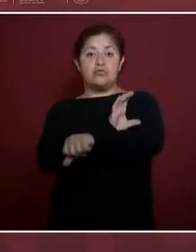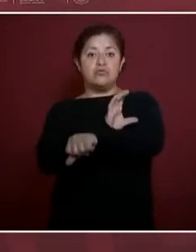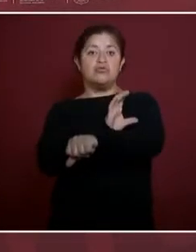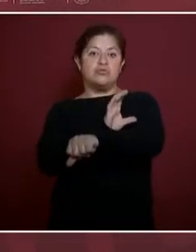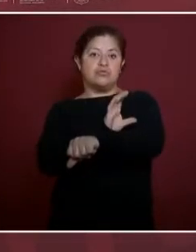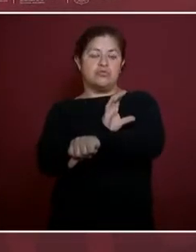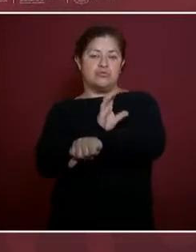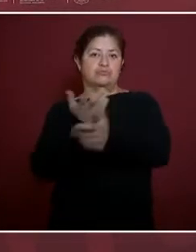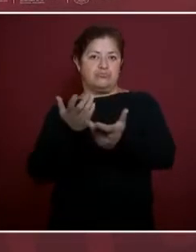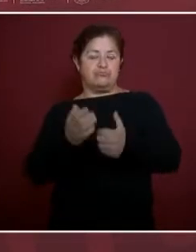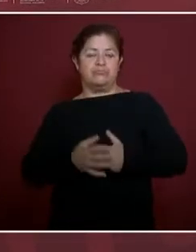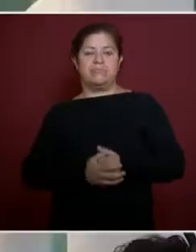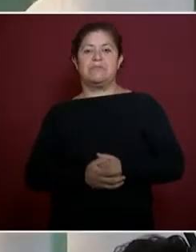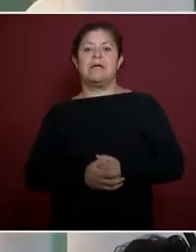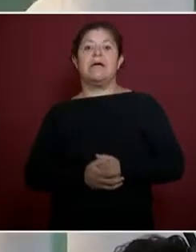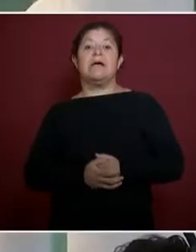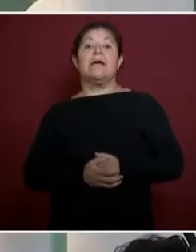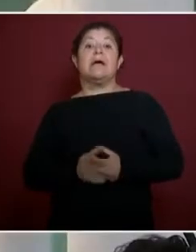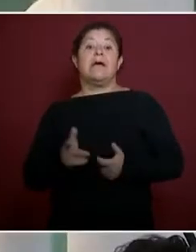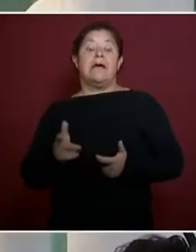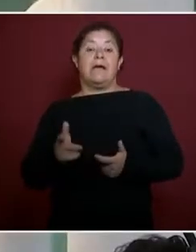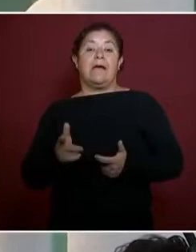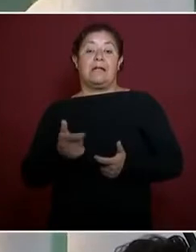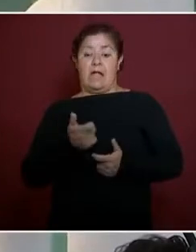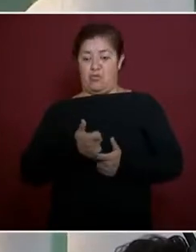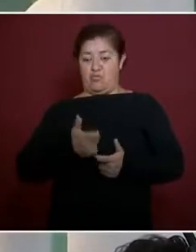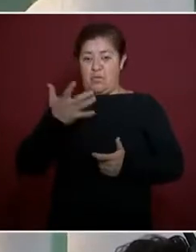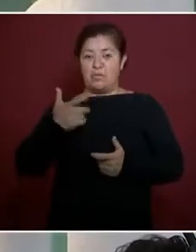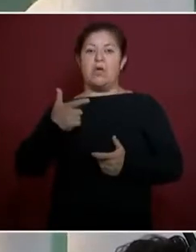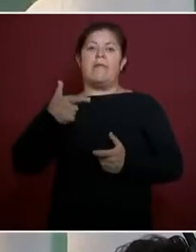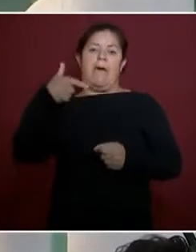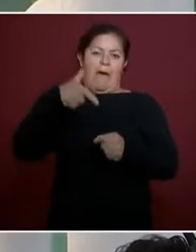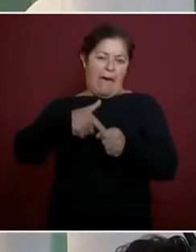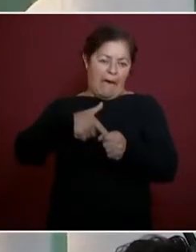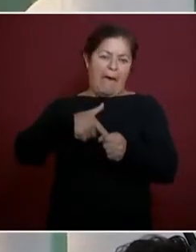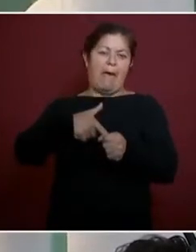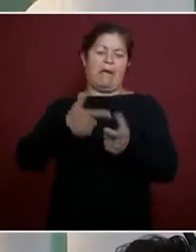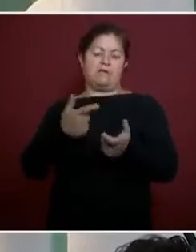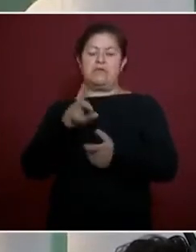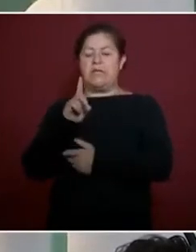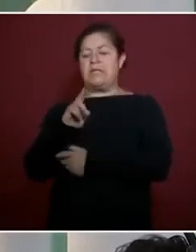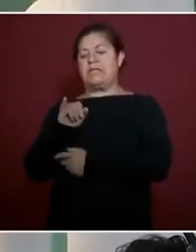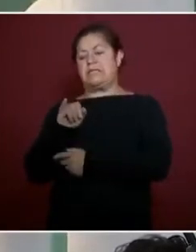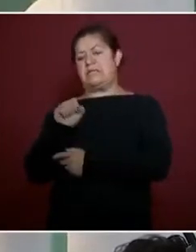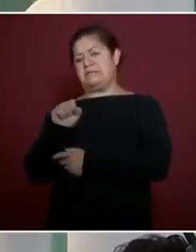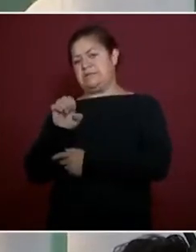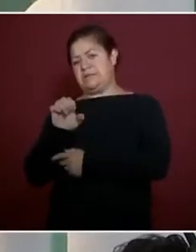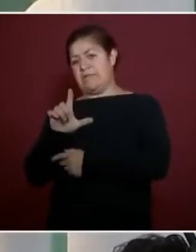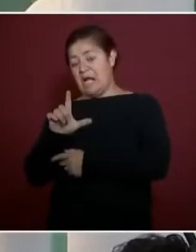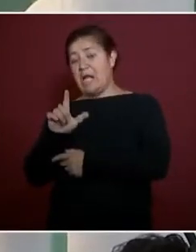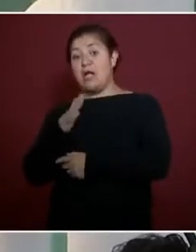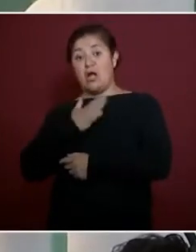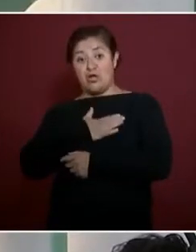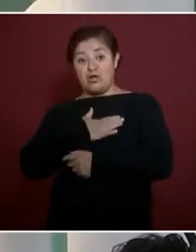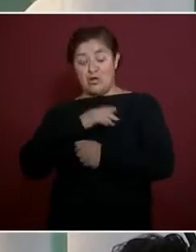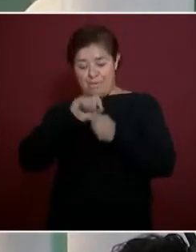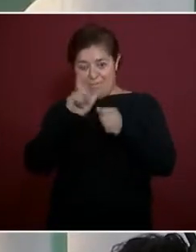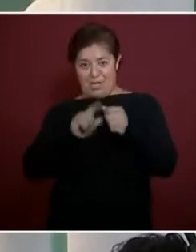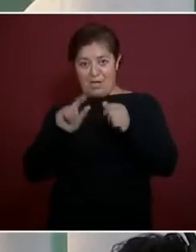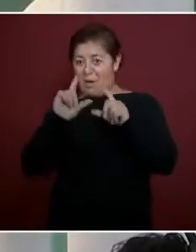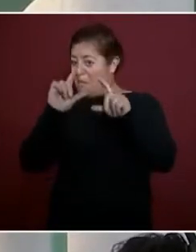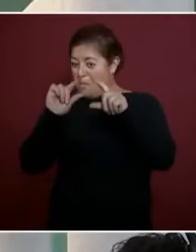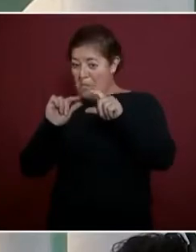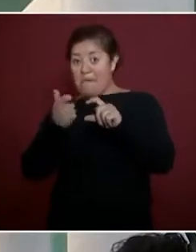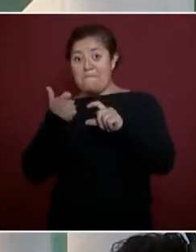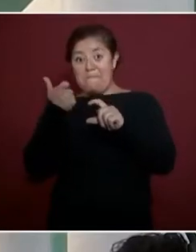es decir, en aumento en precios de gasolina, de diésel. Somos de los más bajos en el mundo. La